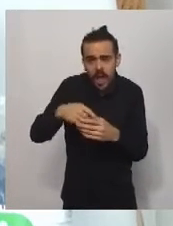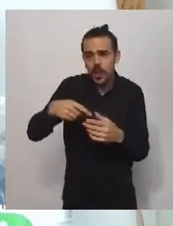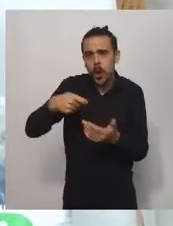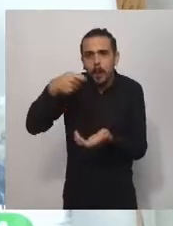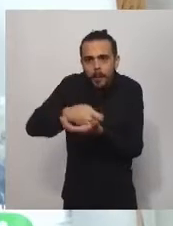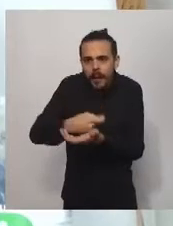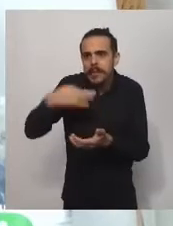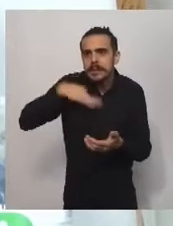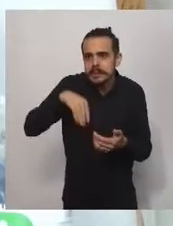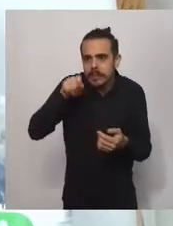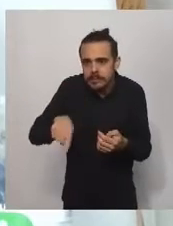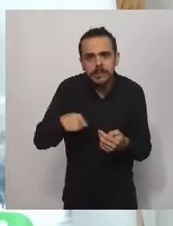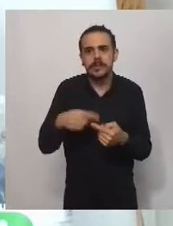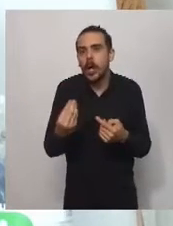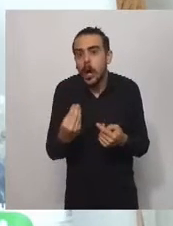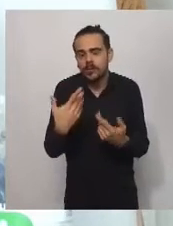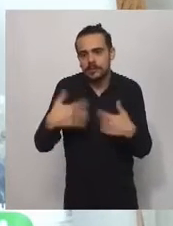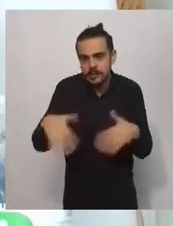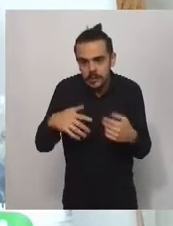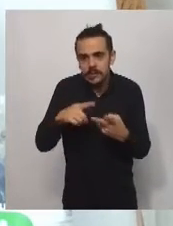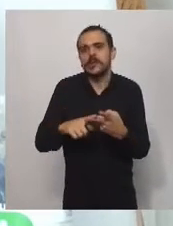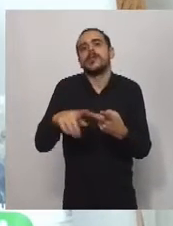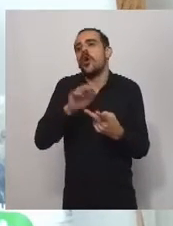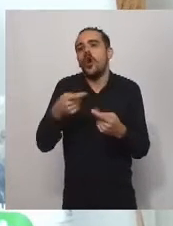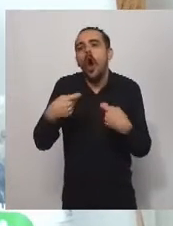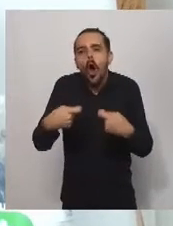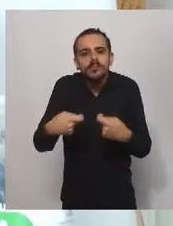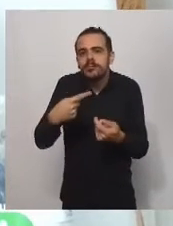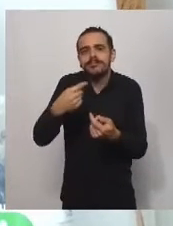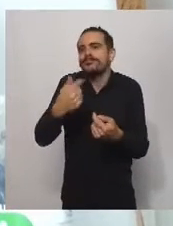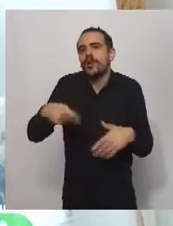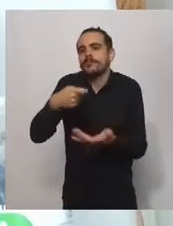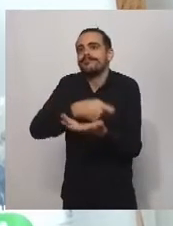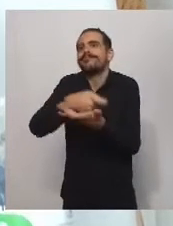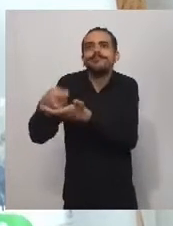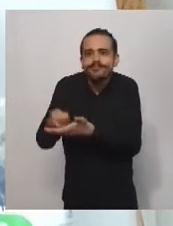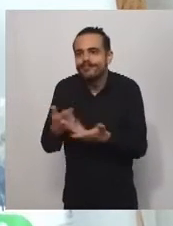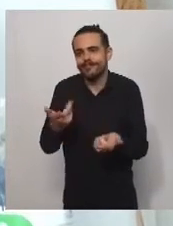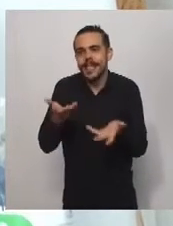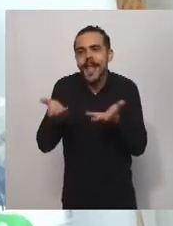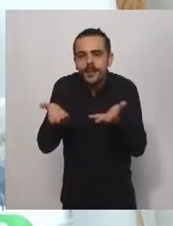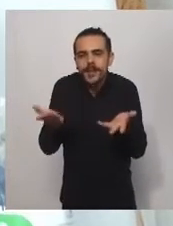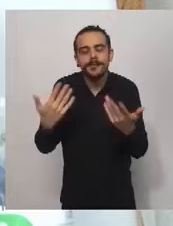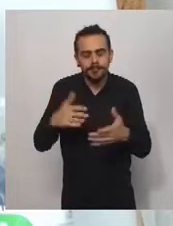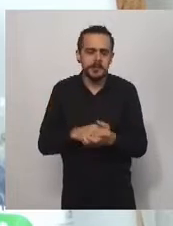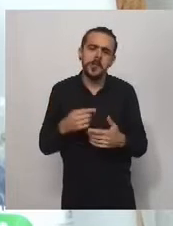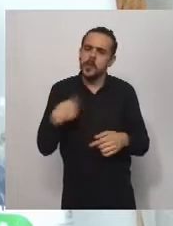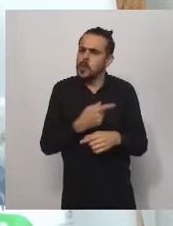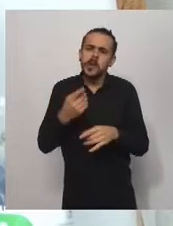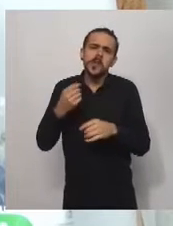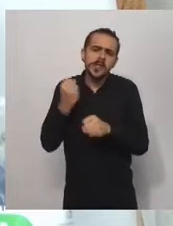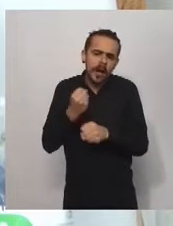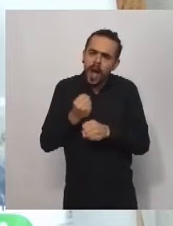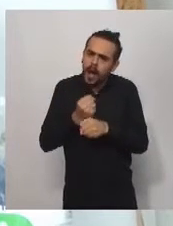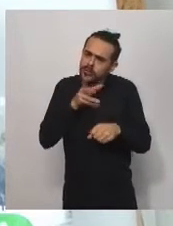Hemos entonces trabajado en un seguimiento día a día, en forma telefónica, en forma de WhatsApp, con todas